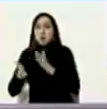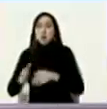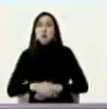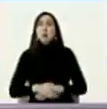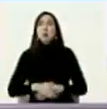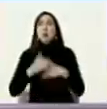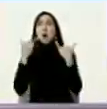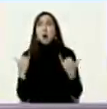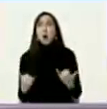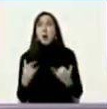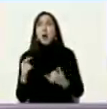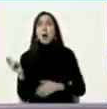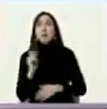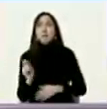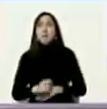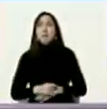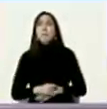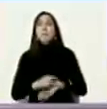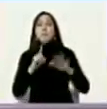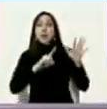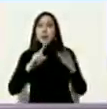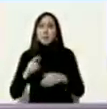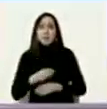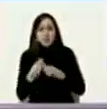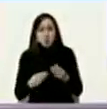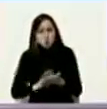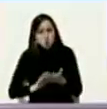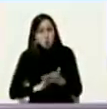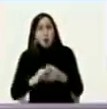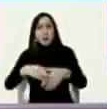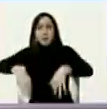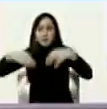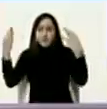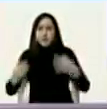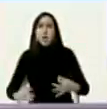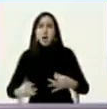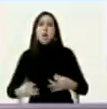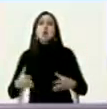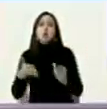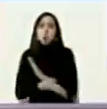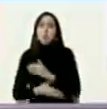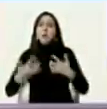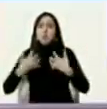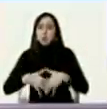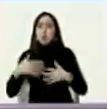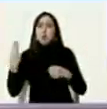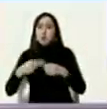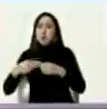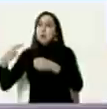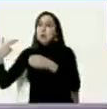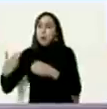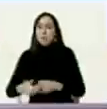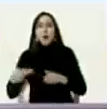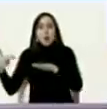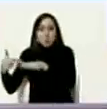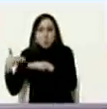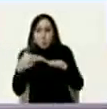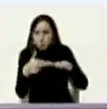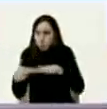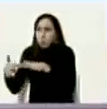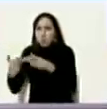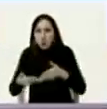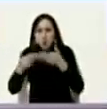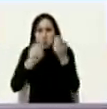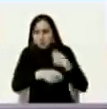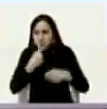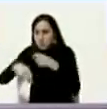semestre se resuelva de manera definitiva el tema de la producción de los combustibles suficientes para el mercado